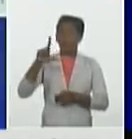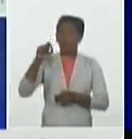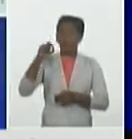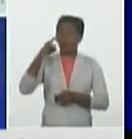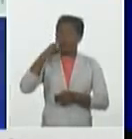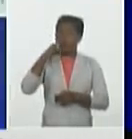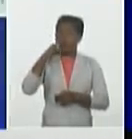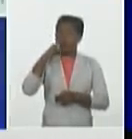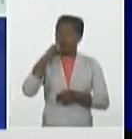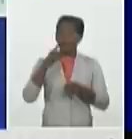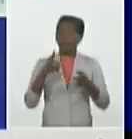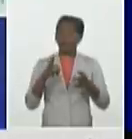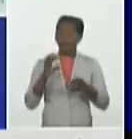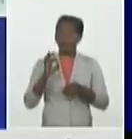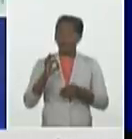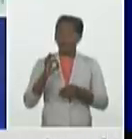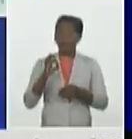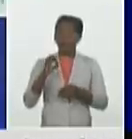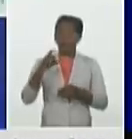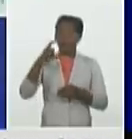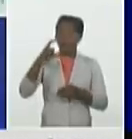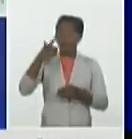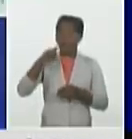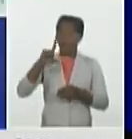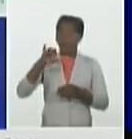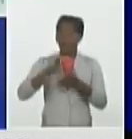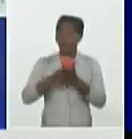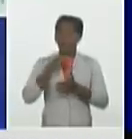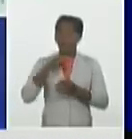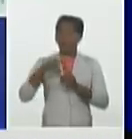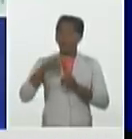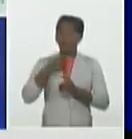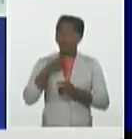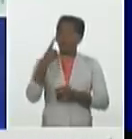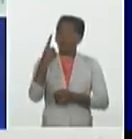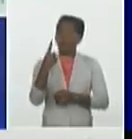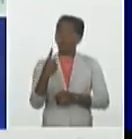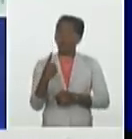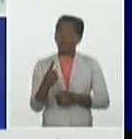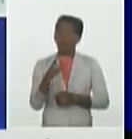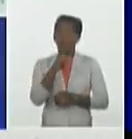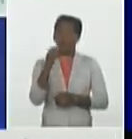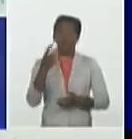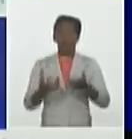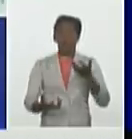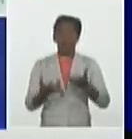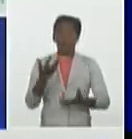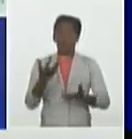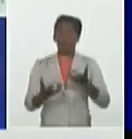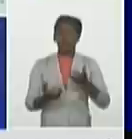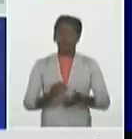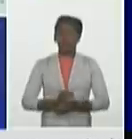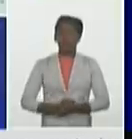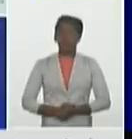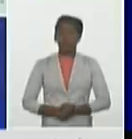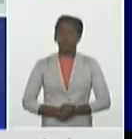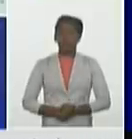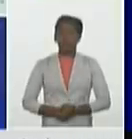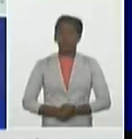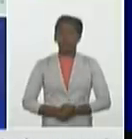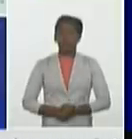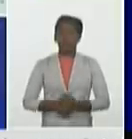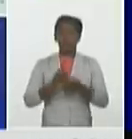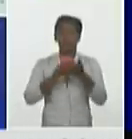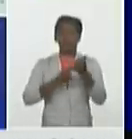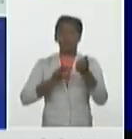Cienfuegos con 26 casos autóctonos 9 menos que el día anterior no obstante para la provincia de